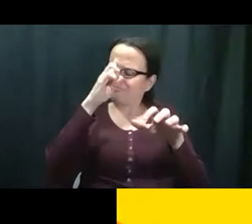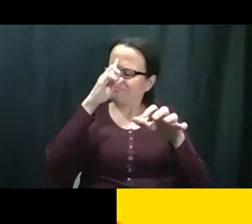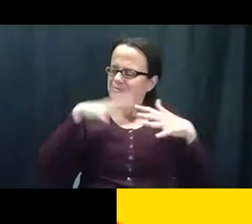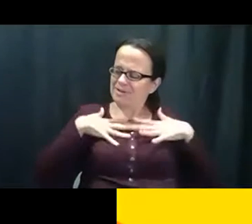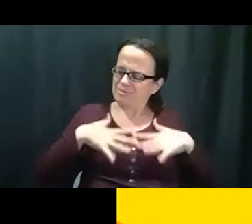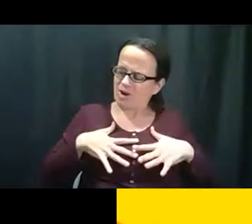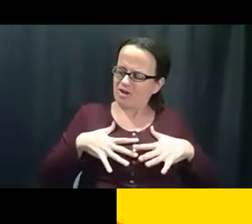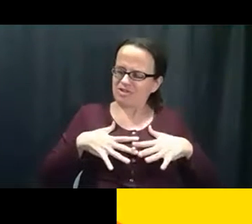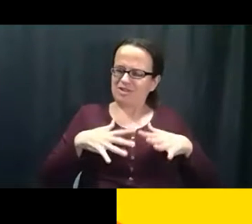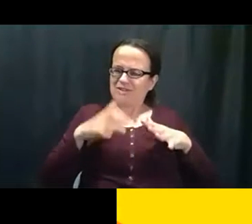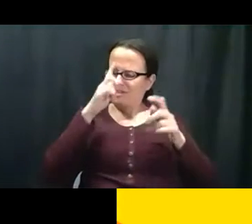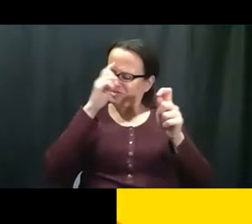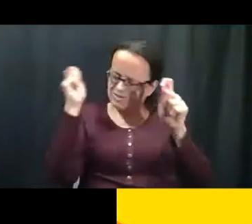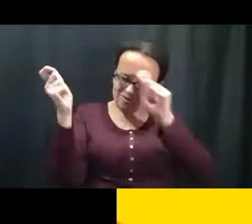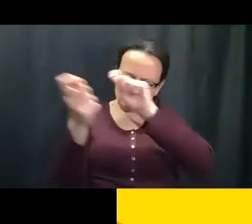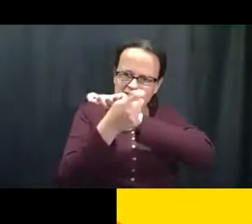acción.